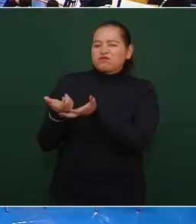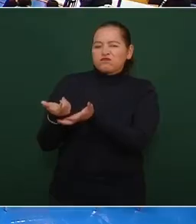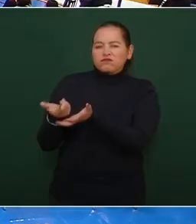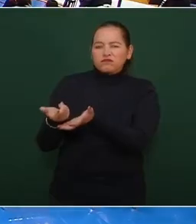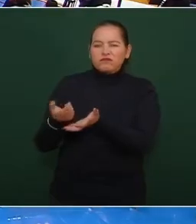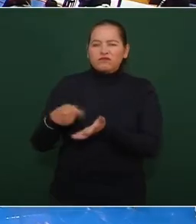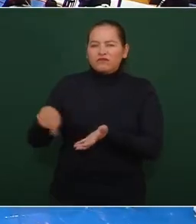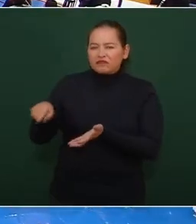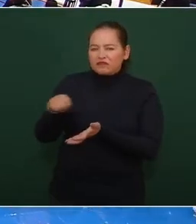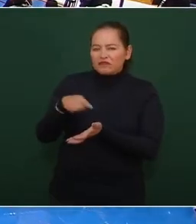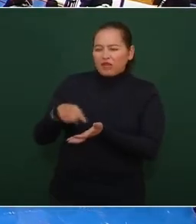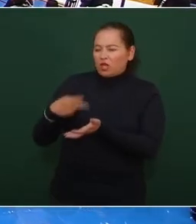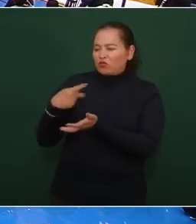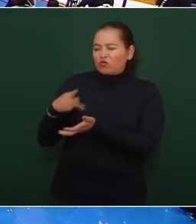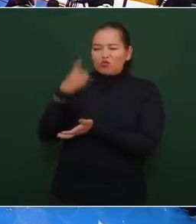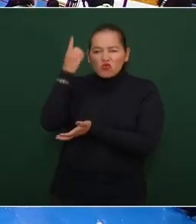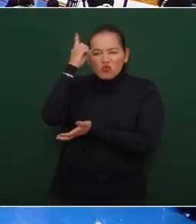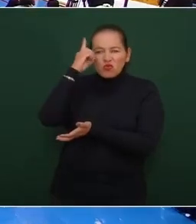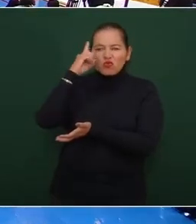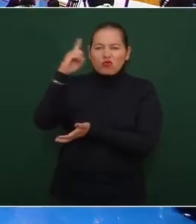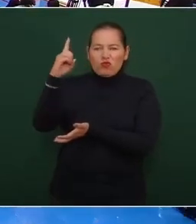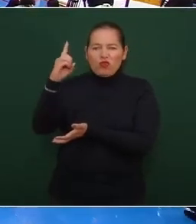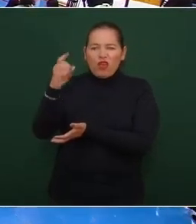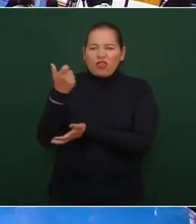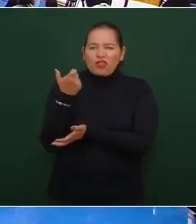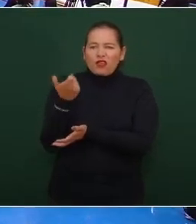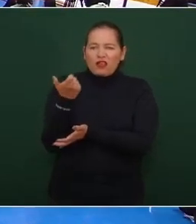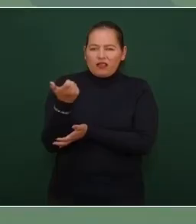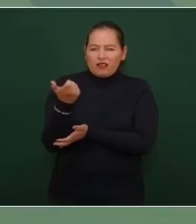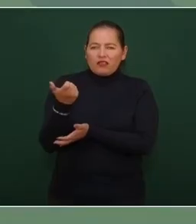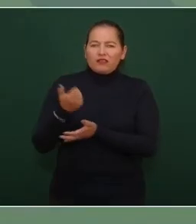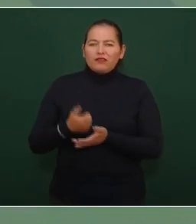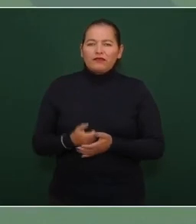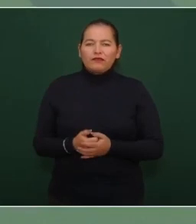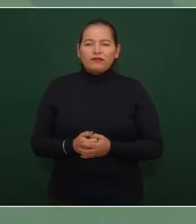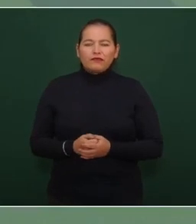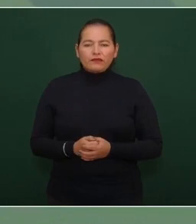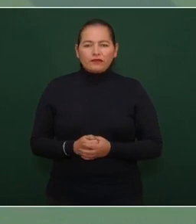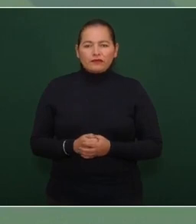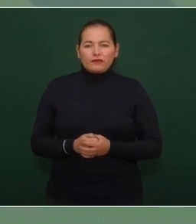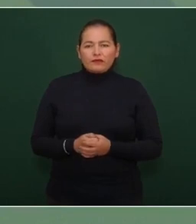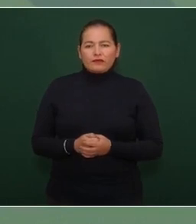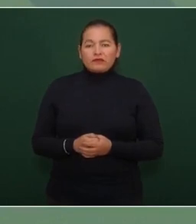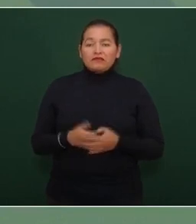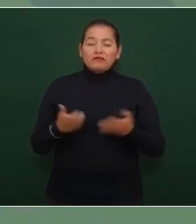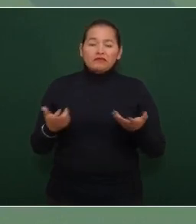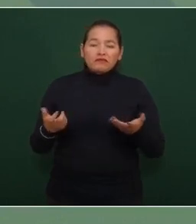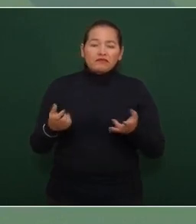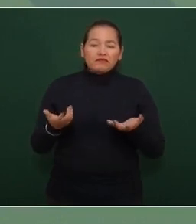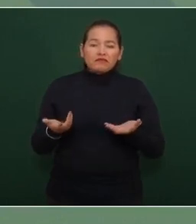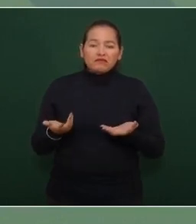su Dios es el dinero y eso es